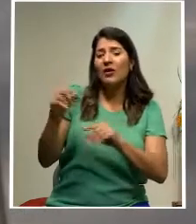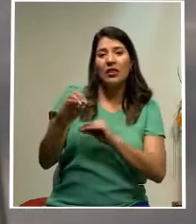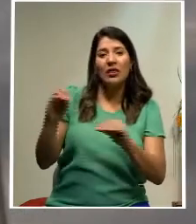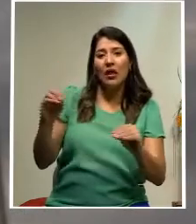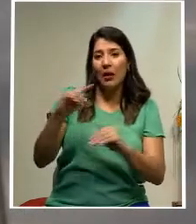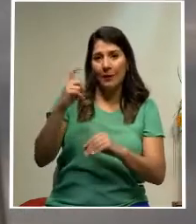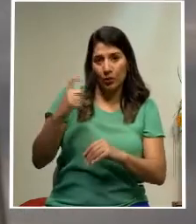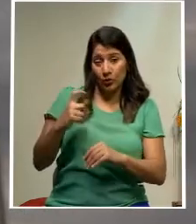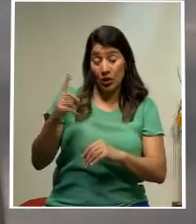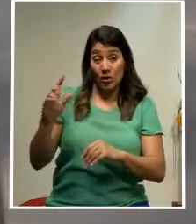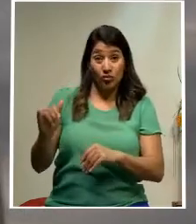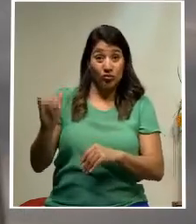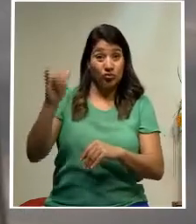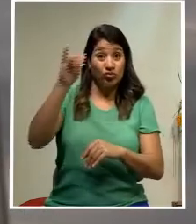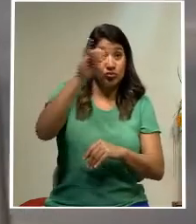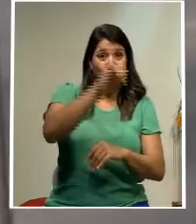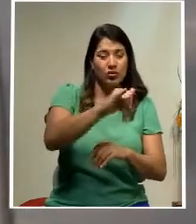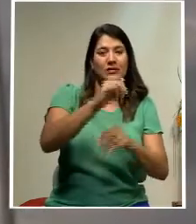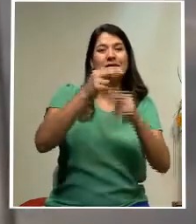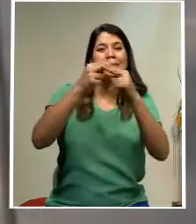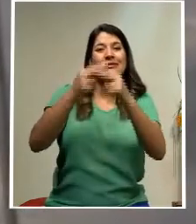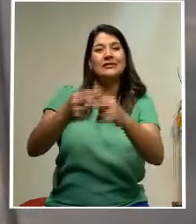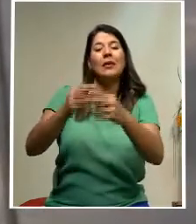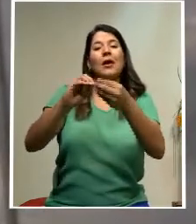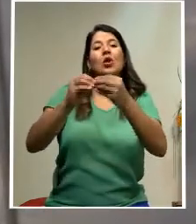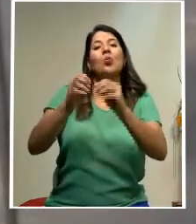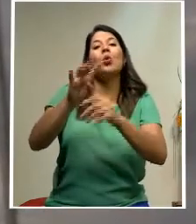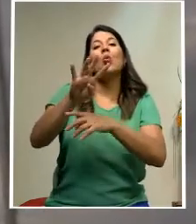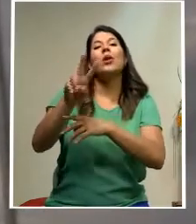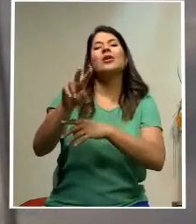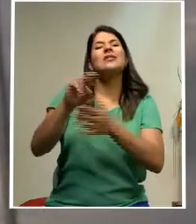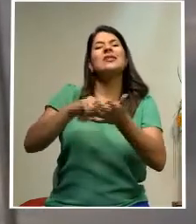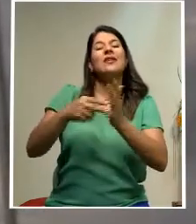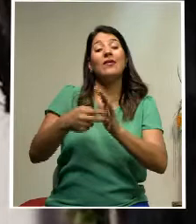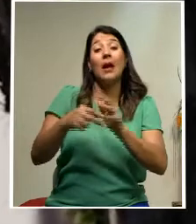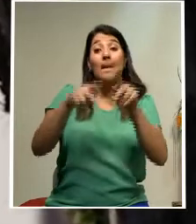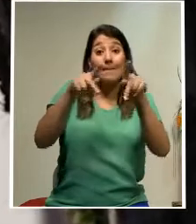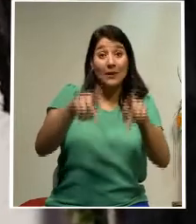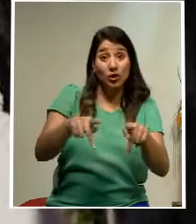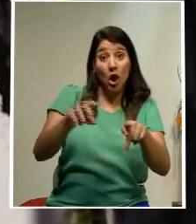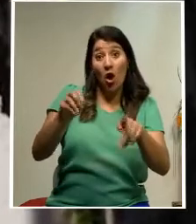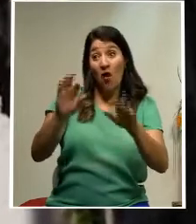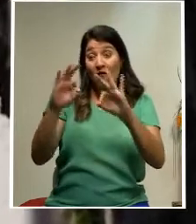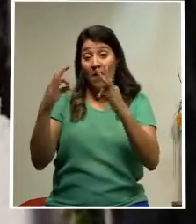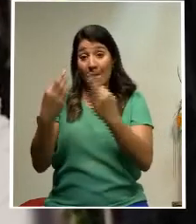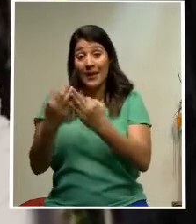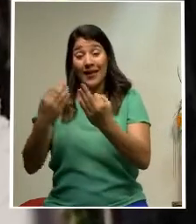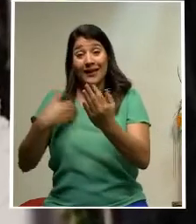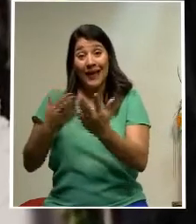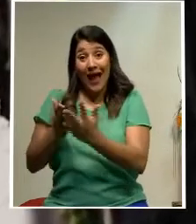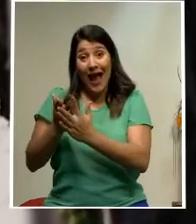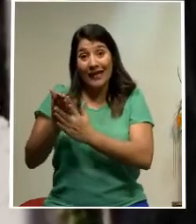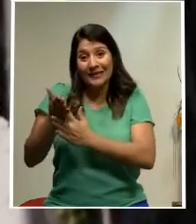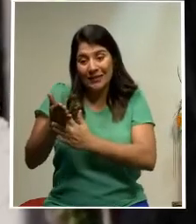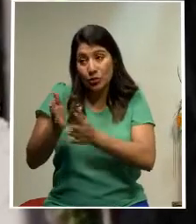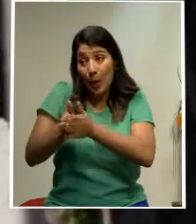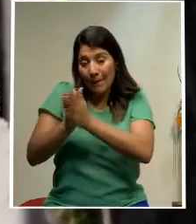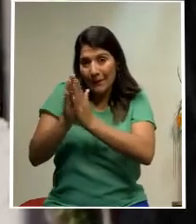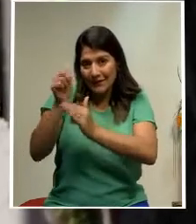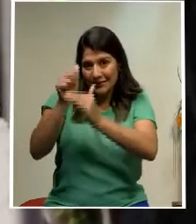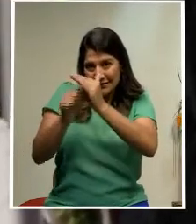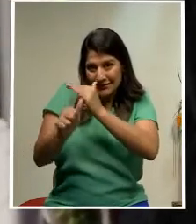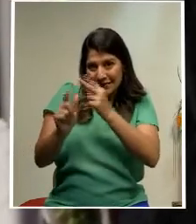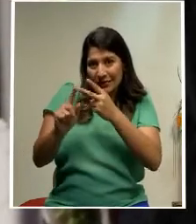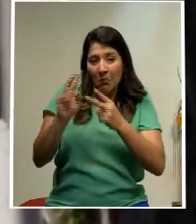Los vuelos se dan bajo el título 42, que impide que personas y familias tengan acceso a los procedimientos de asilo y de identificación de sus